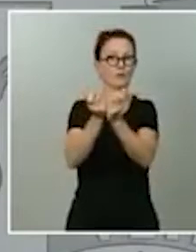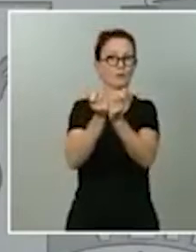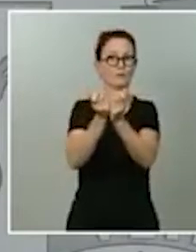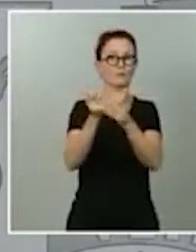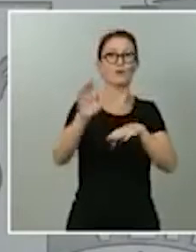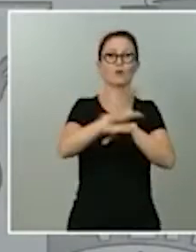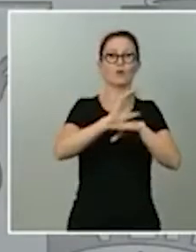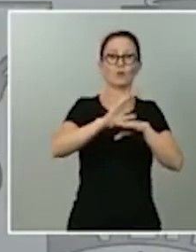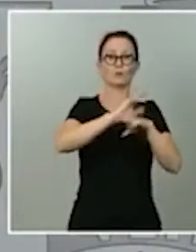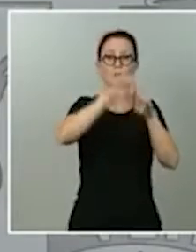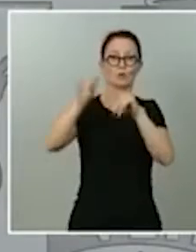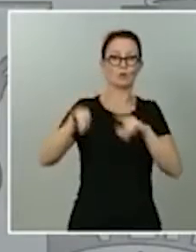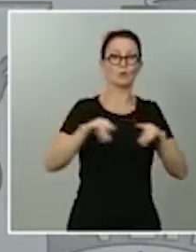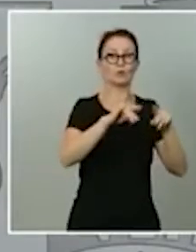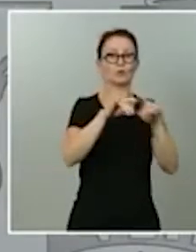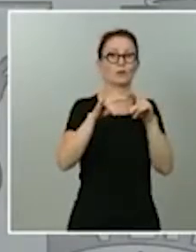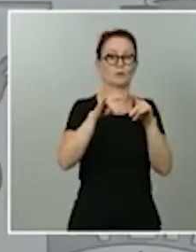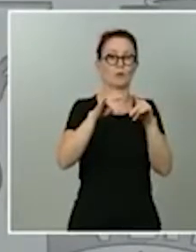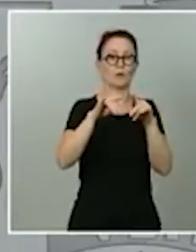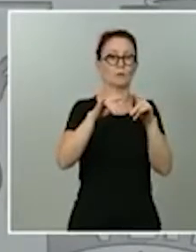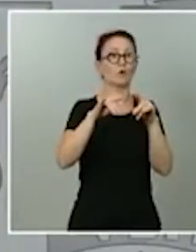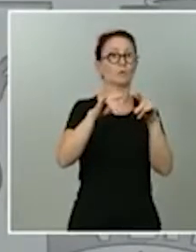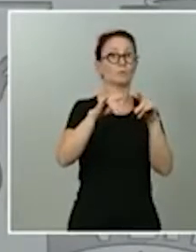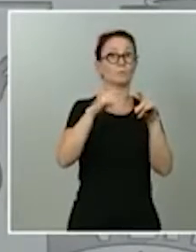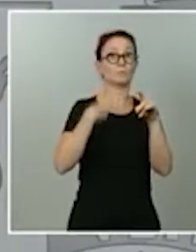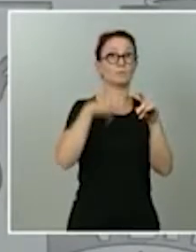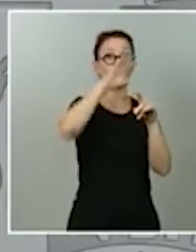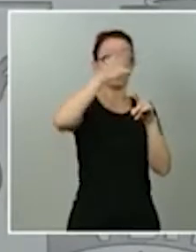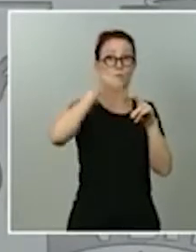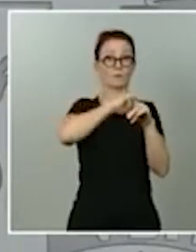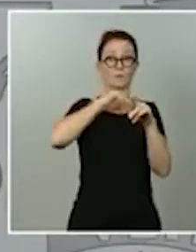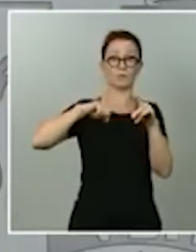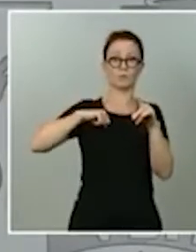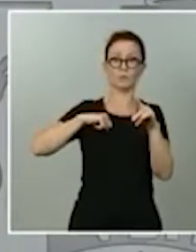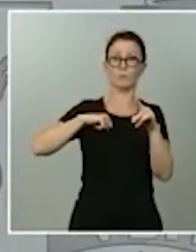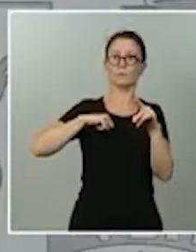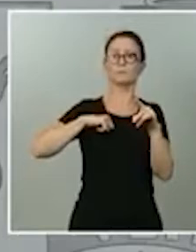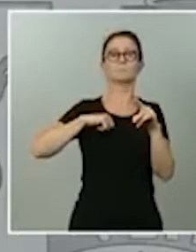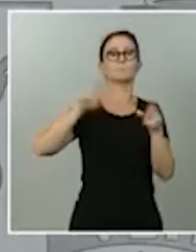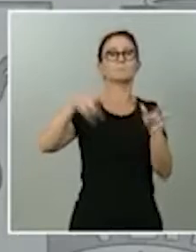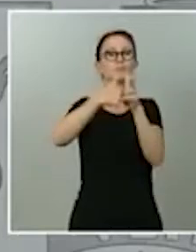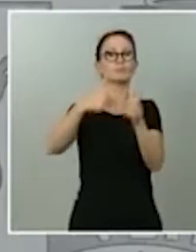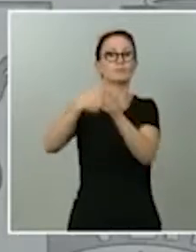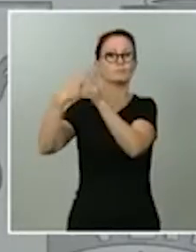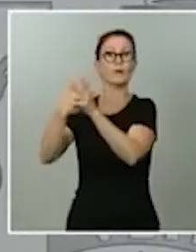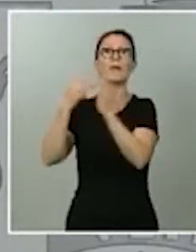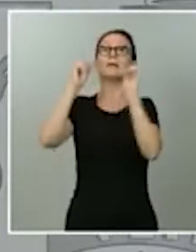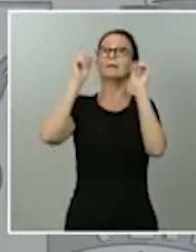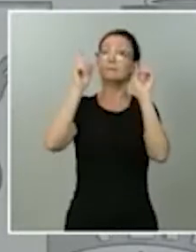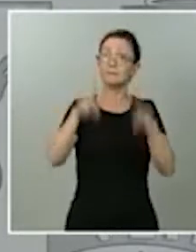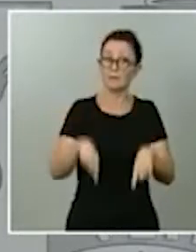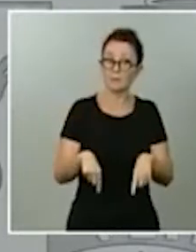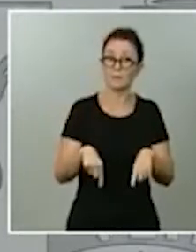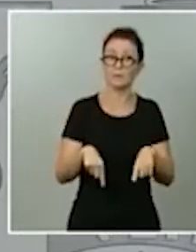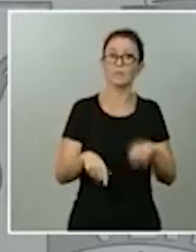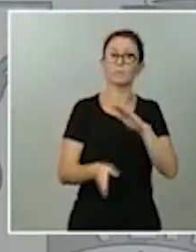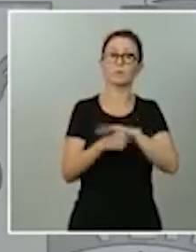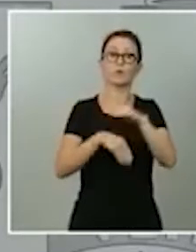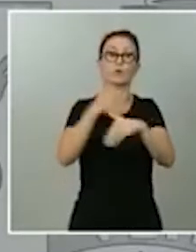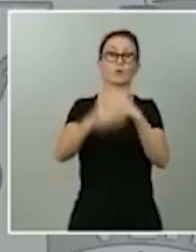sus homólogos autonómicos. En definitiva, ese diálogo territorial se está produciendo y también se tiene que producir en relación con la cuestión catalana.